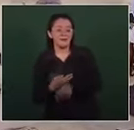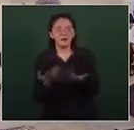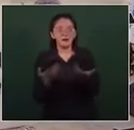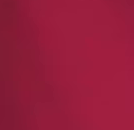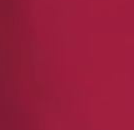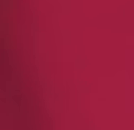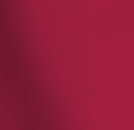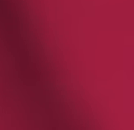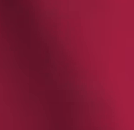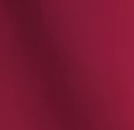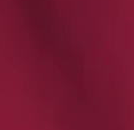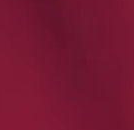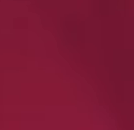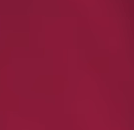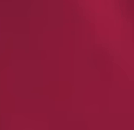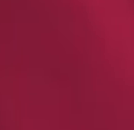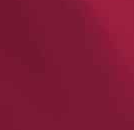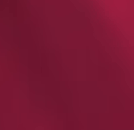popular.